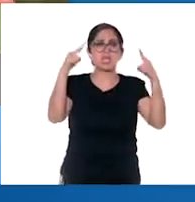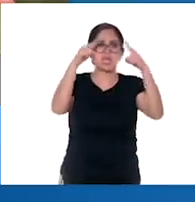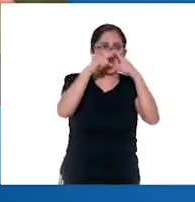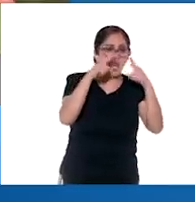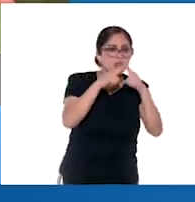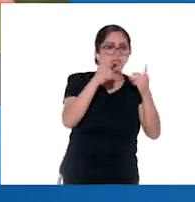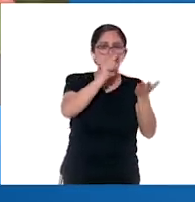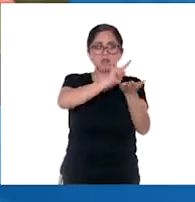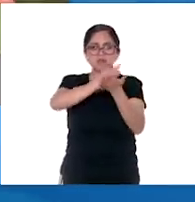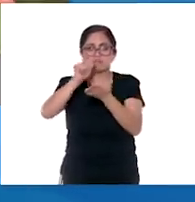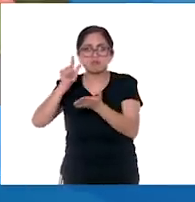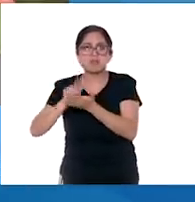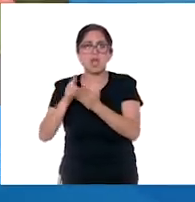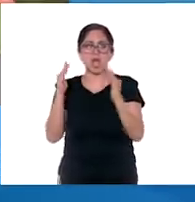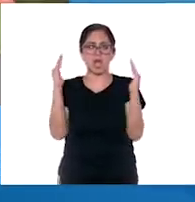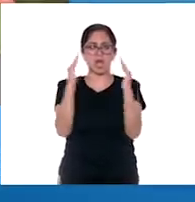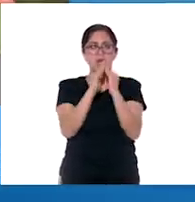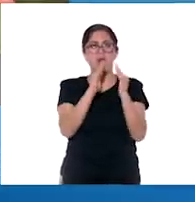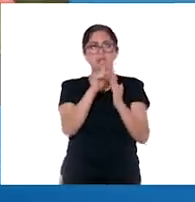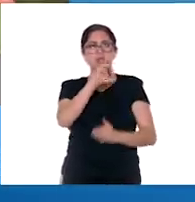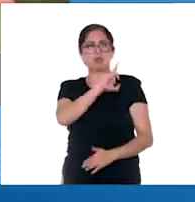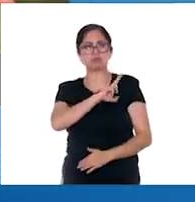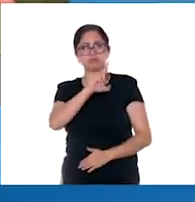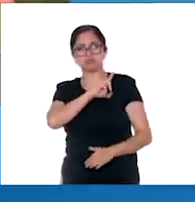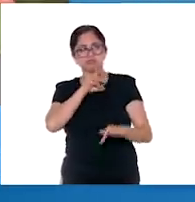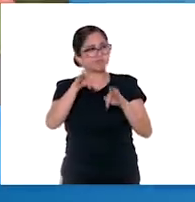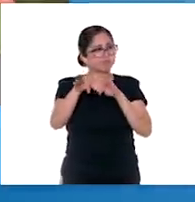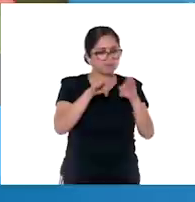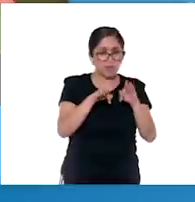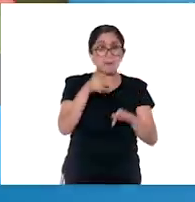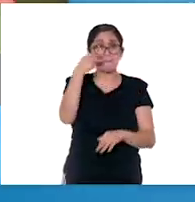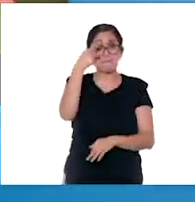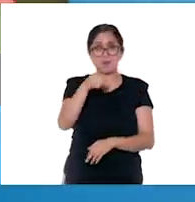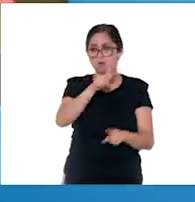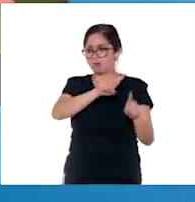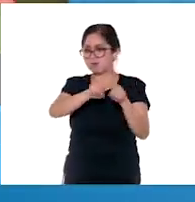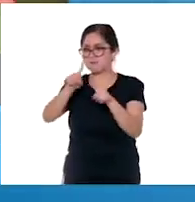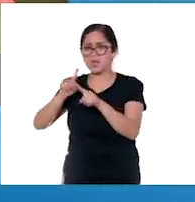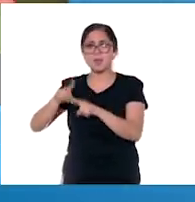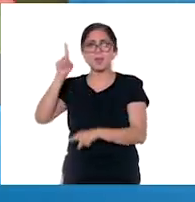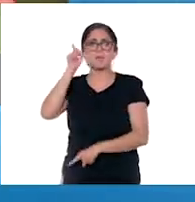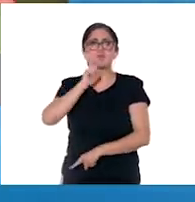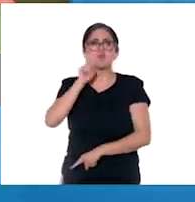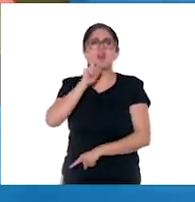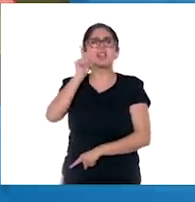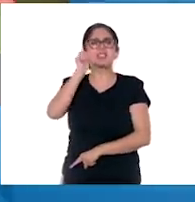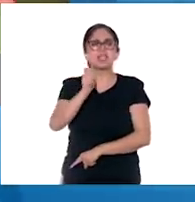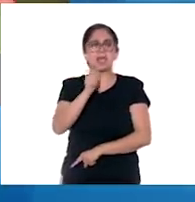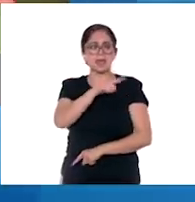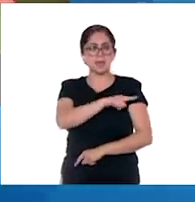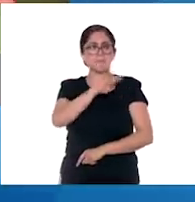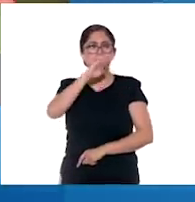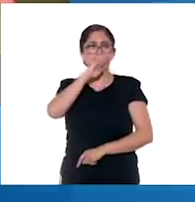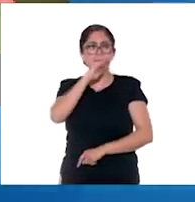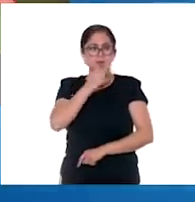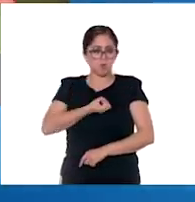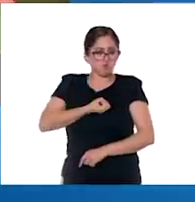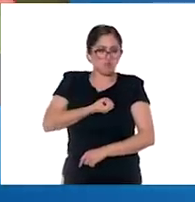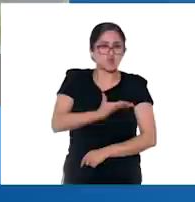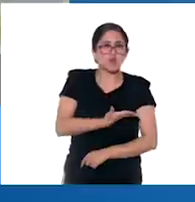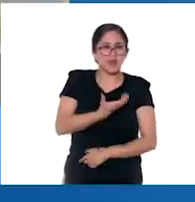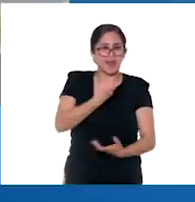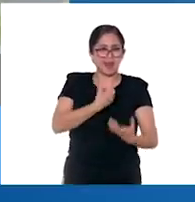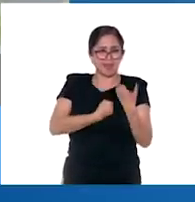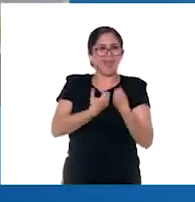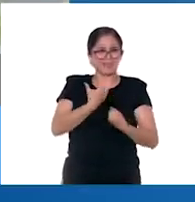casas particulares. Y destaca la actividad de las mujeres como nodrizas, como amas de leche, que